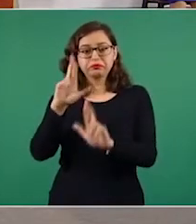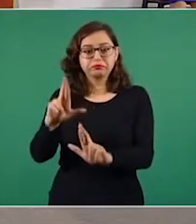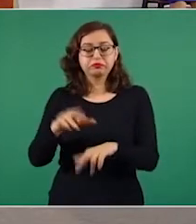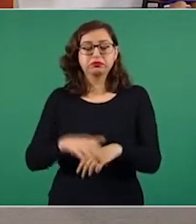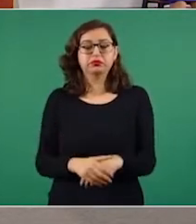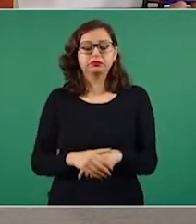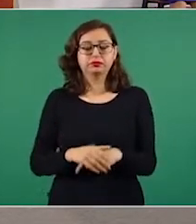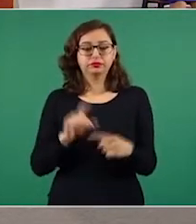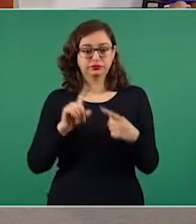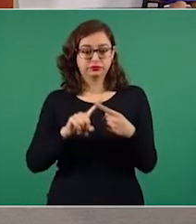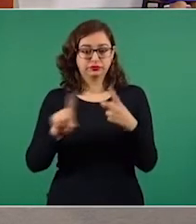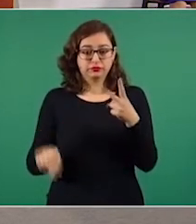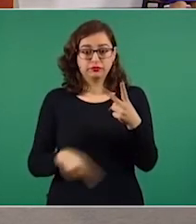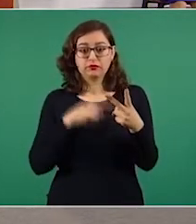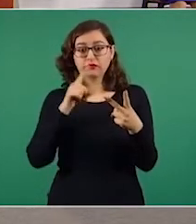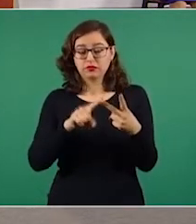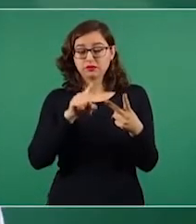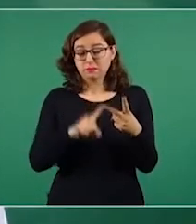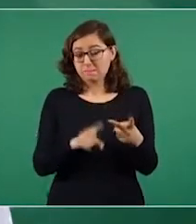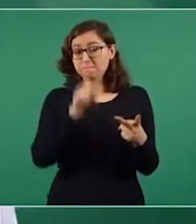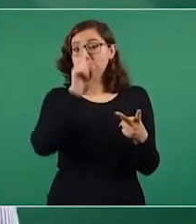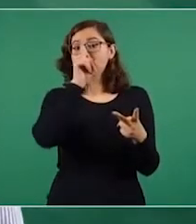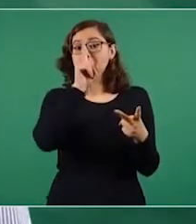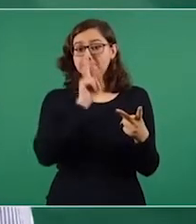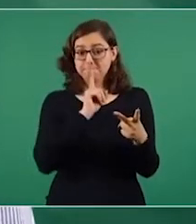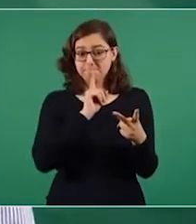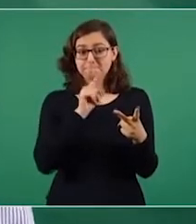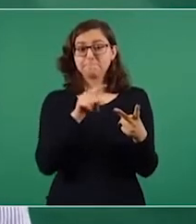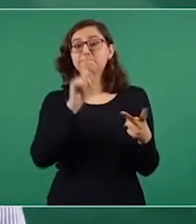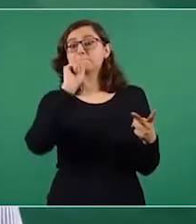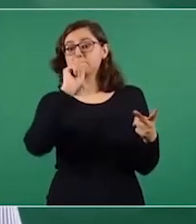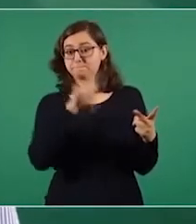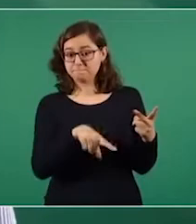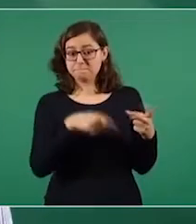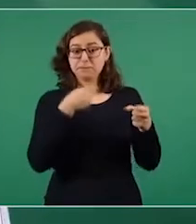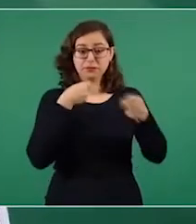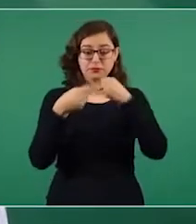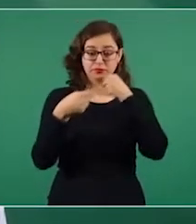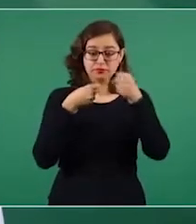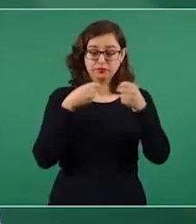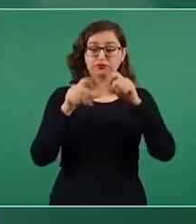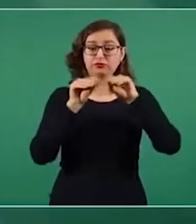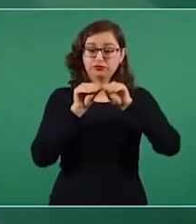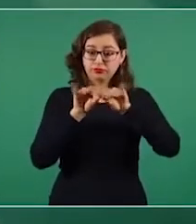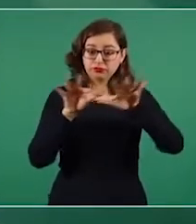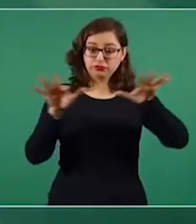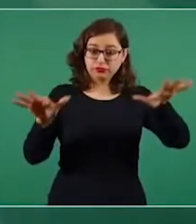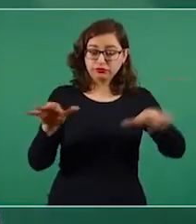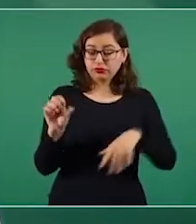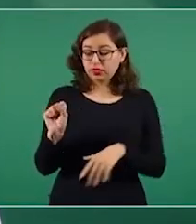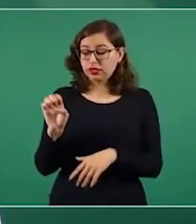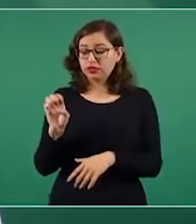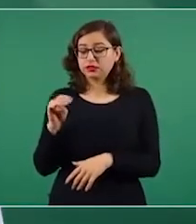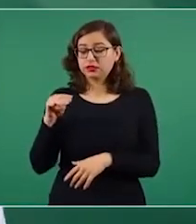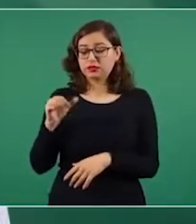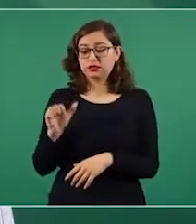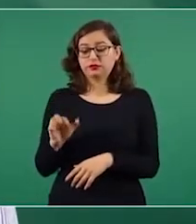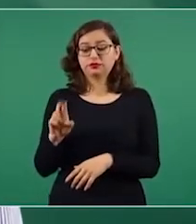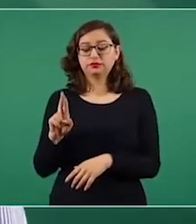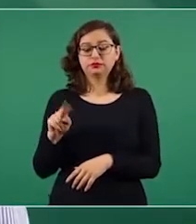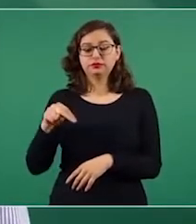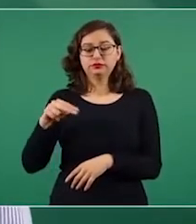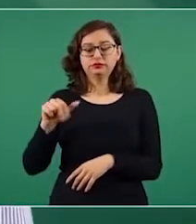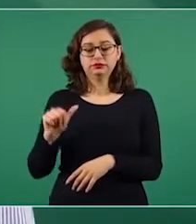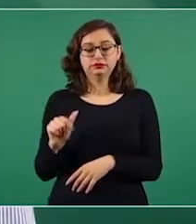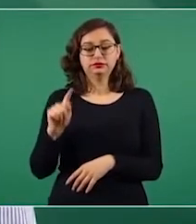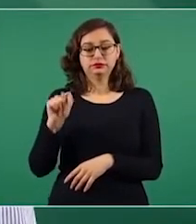Segunda mentira. En otro mensaje, el periodista equipara el trabajo de Semarnat y de su